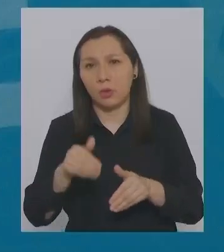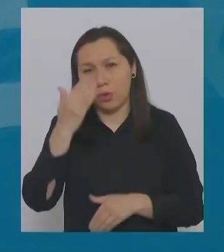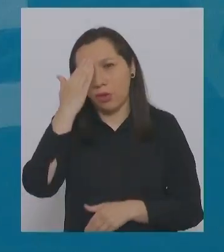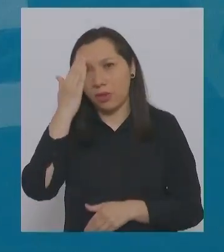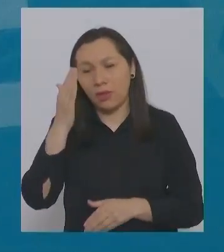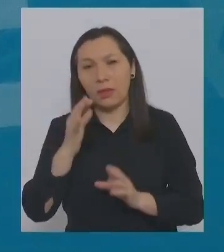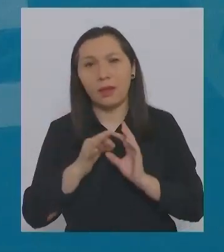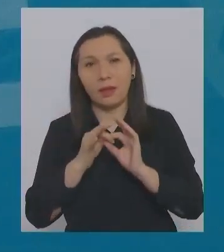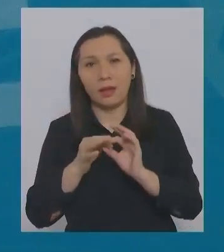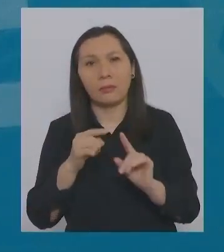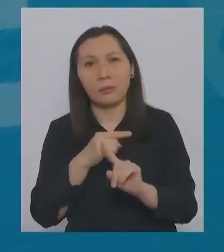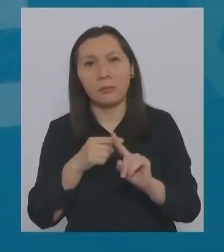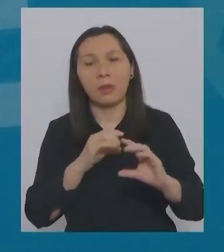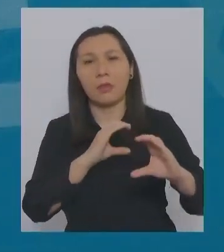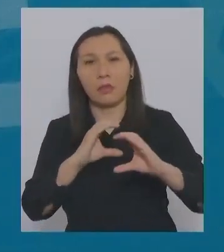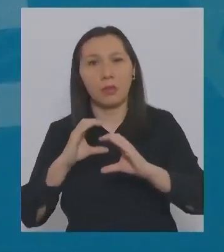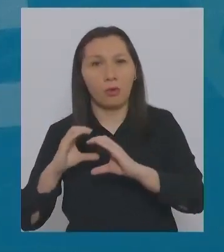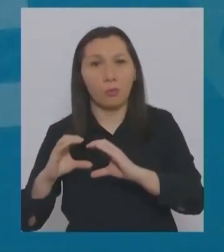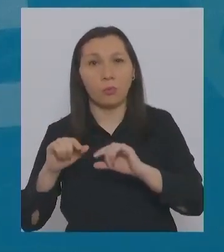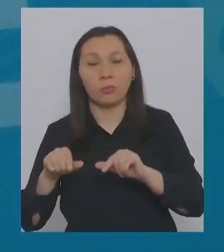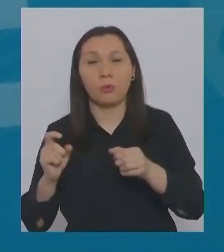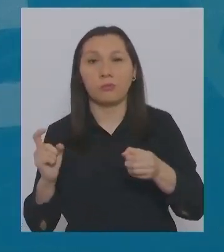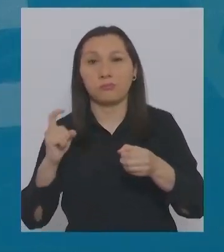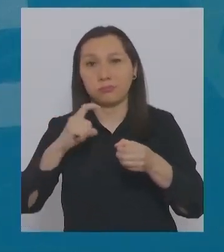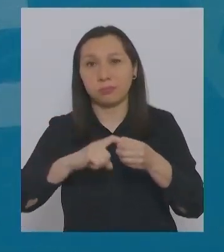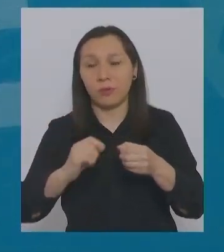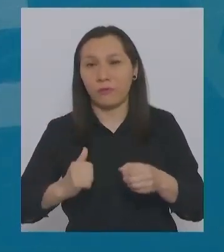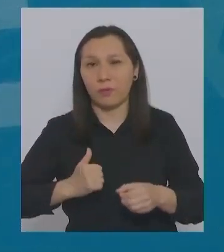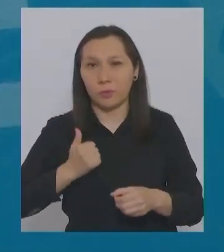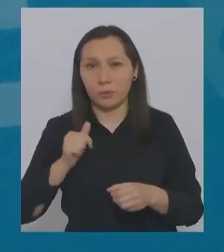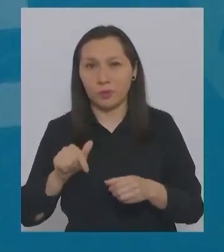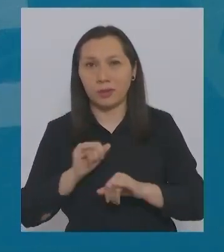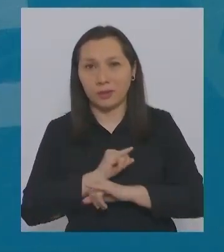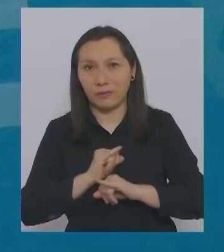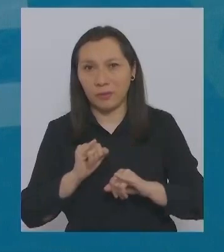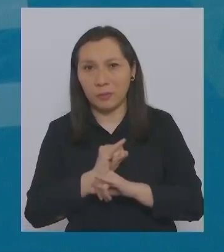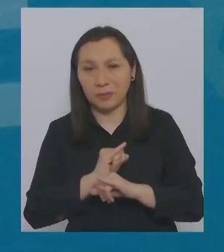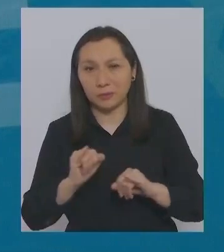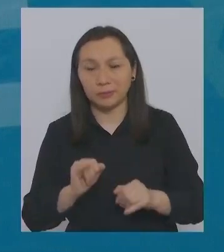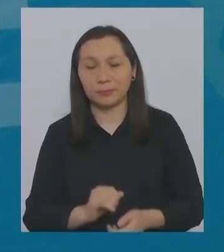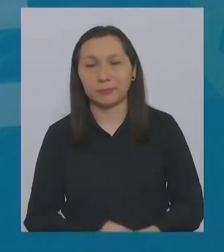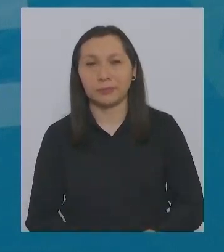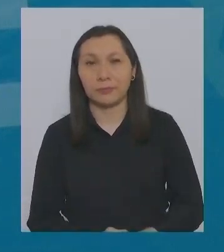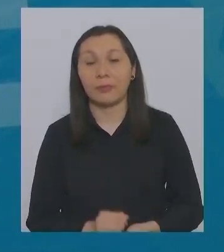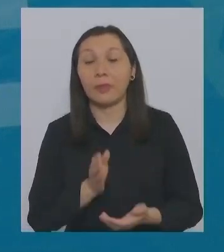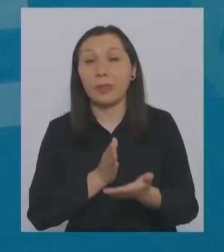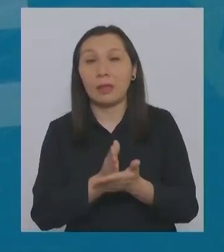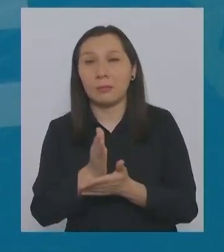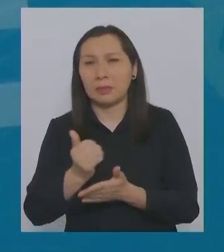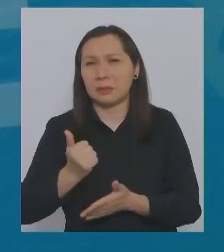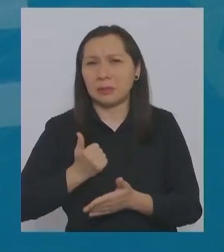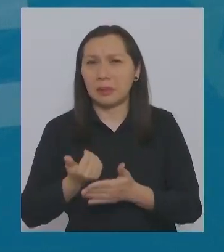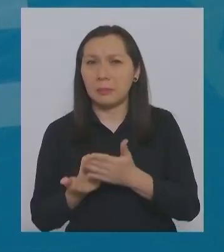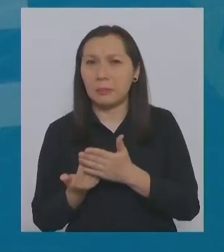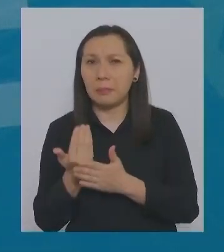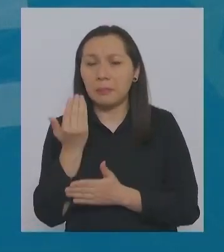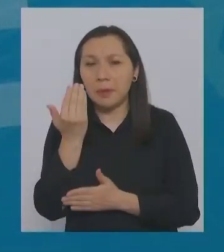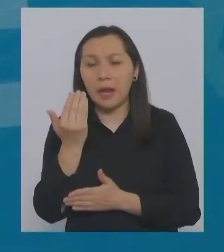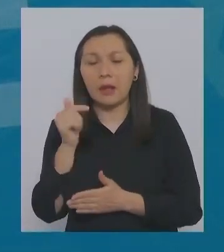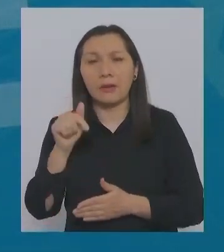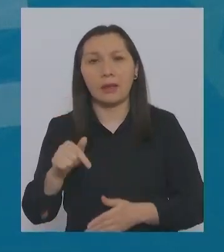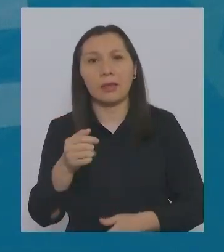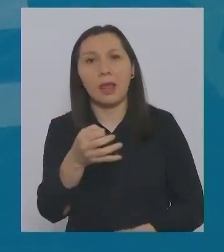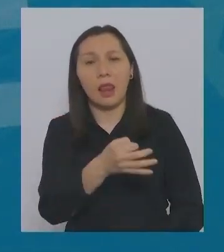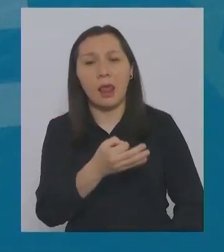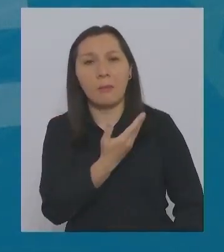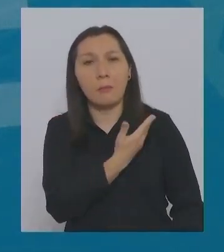Agradecemos a los medios de comunicación que se conectan voluntariamente a esta transmisión. Iniciamos temprano desde el